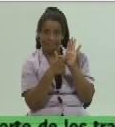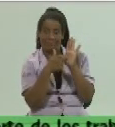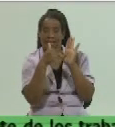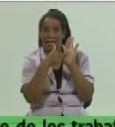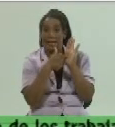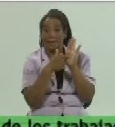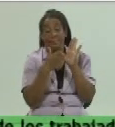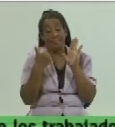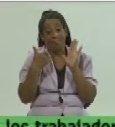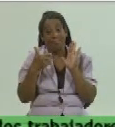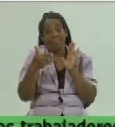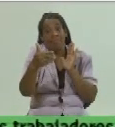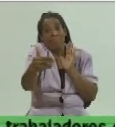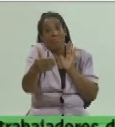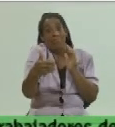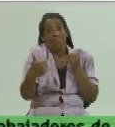del